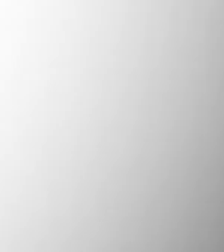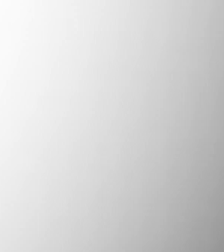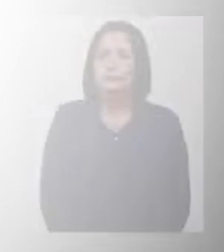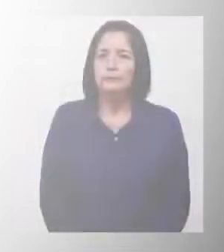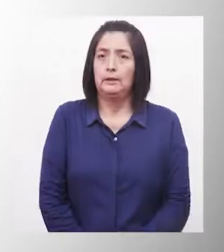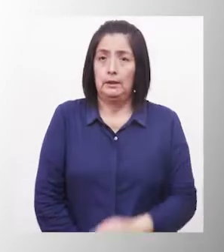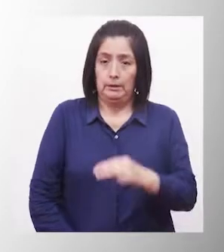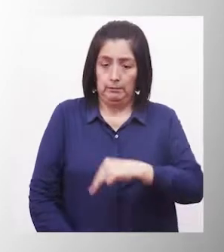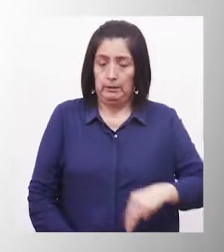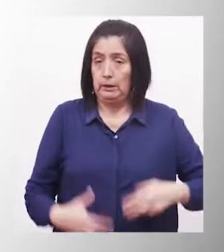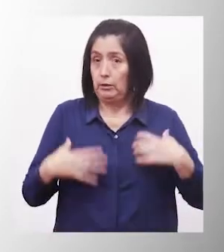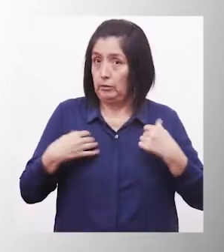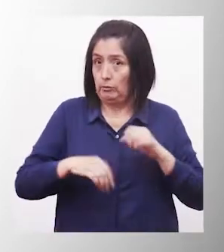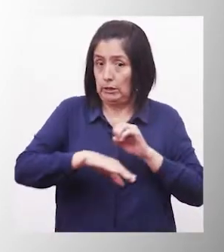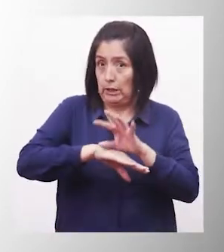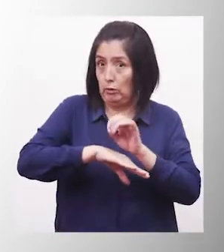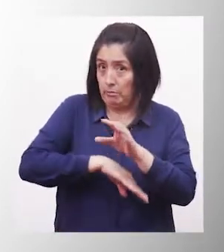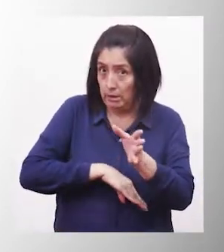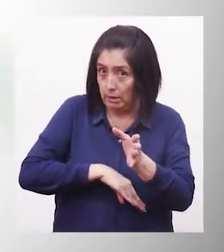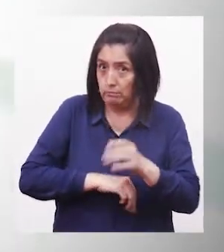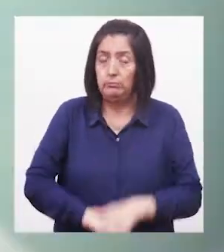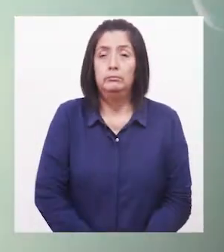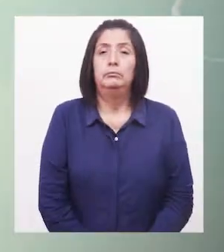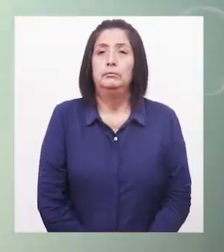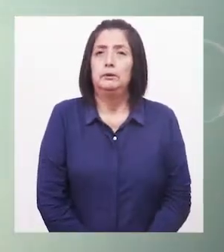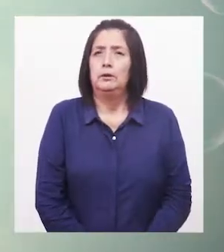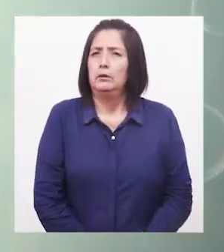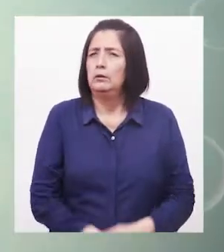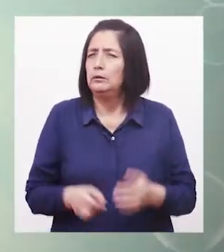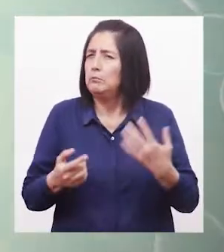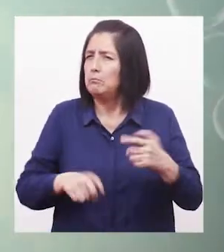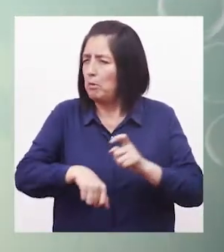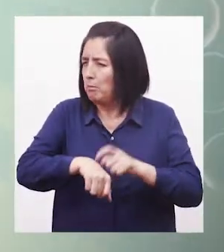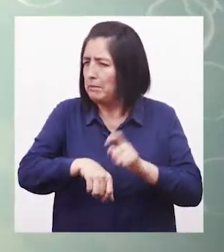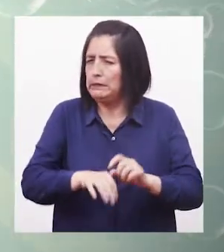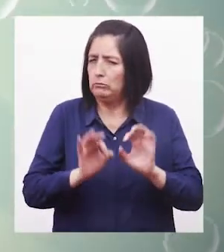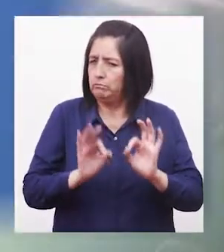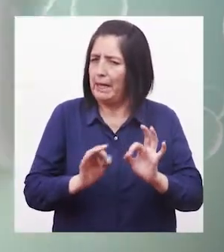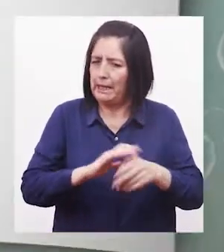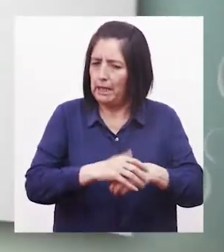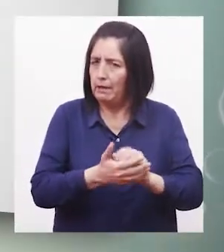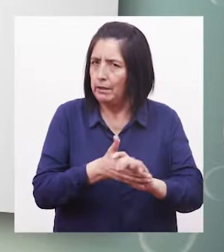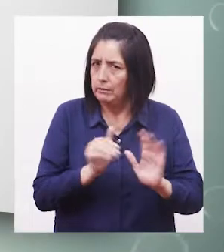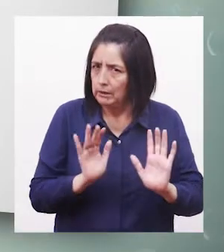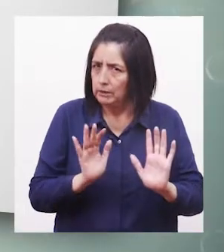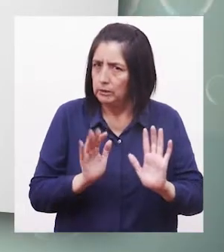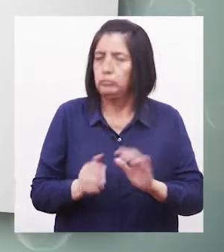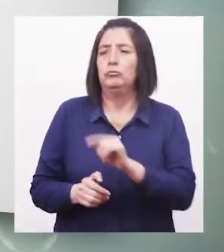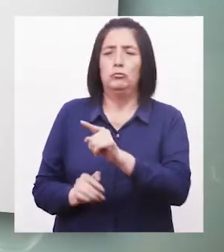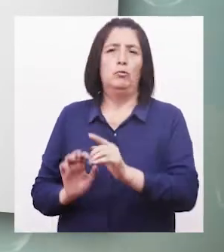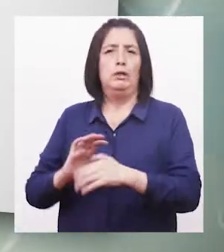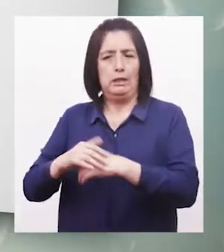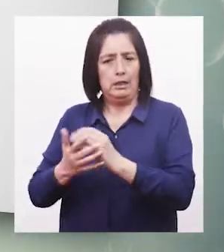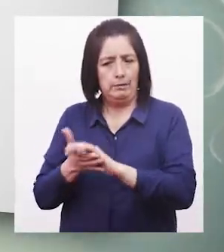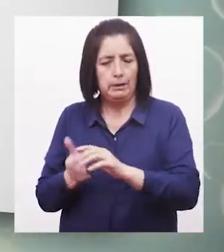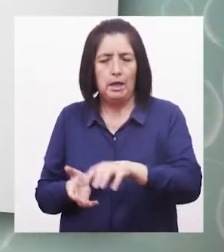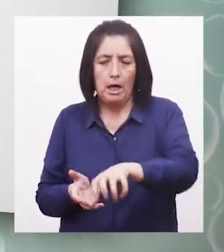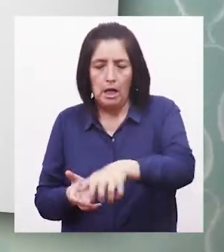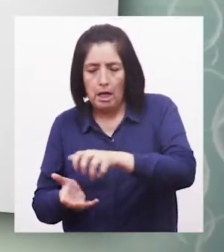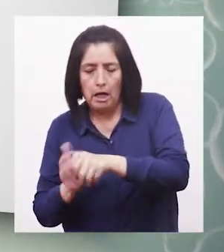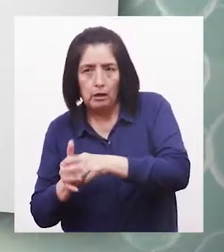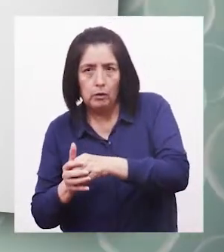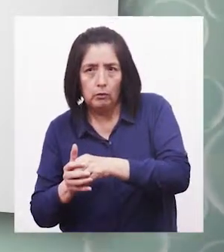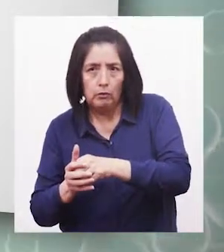El Ministerio de Salud te recomienda Momentos claves para el lavado de manos Lávate las manos con agua y jabón